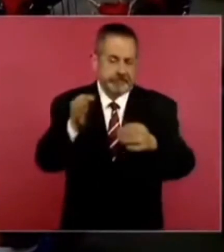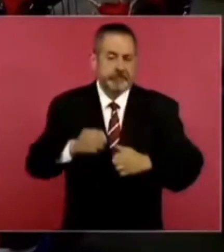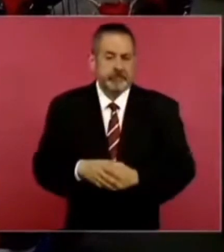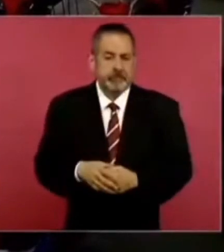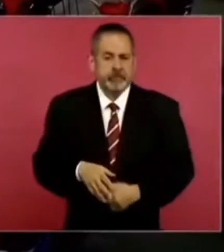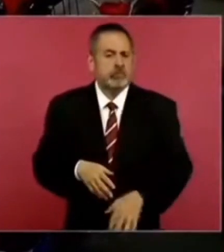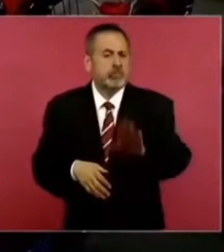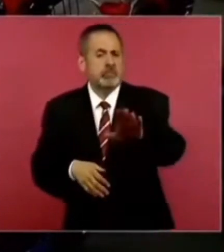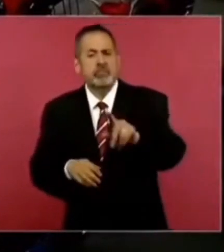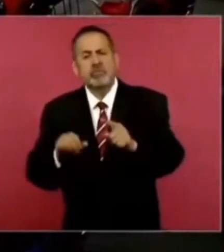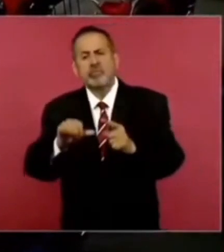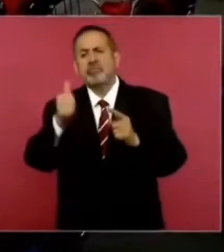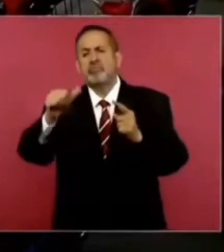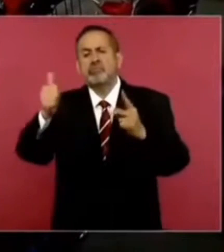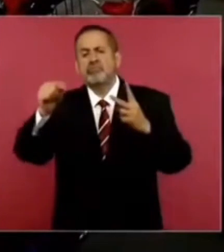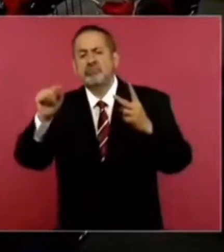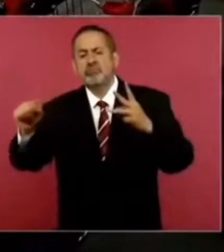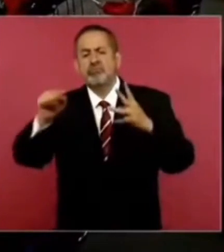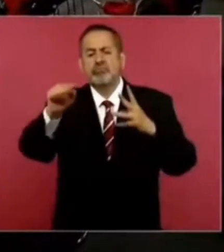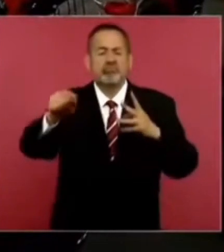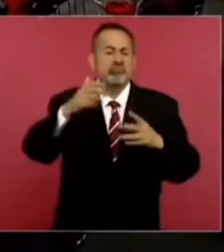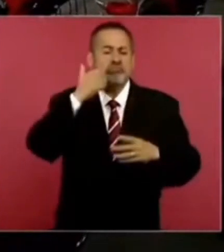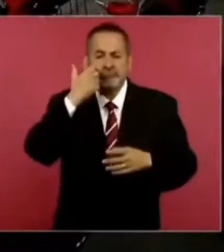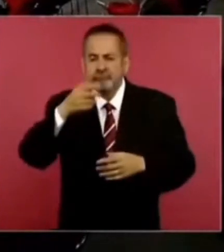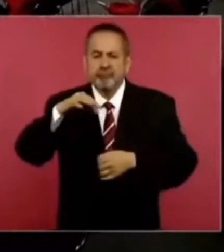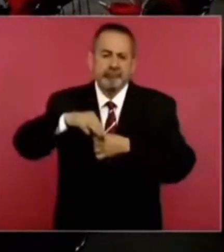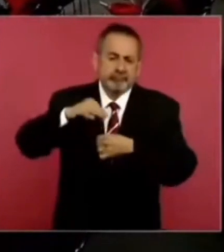funcionarios que van a buscar cargo de elección popular?